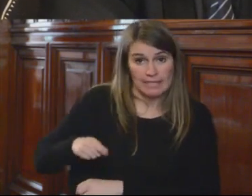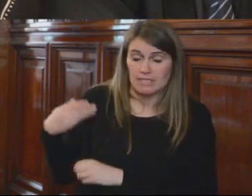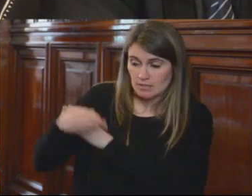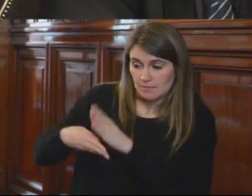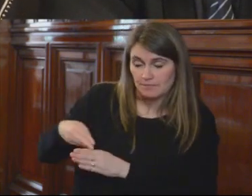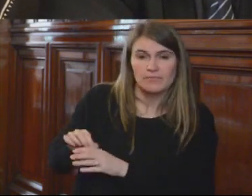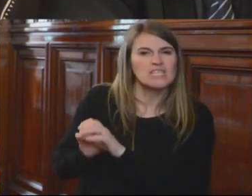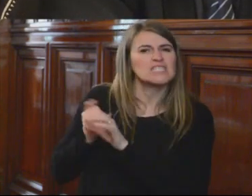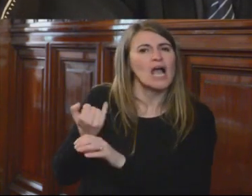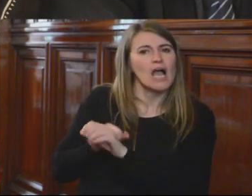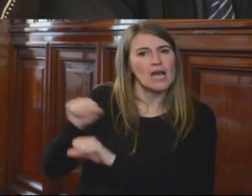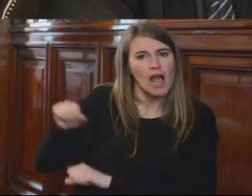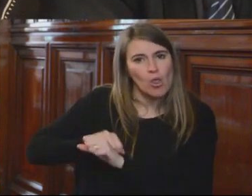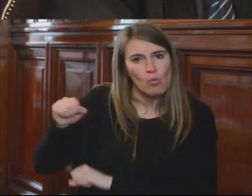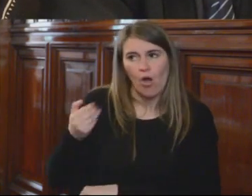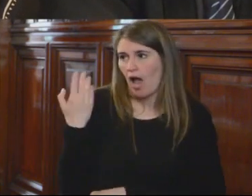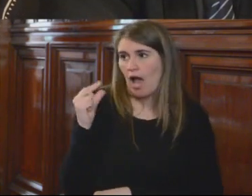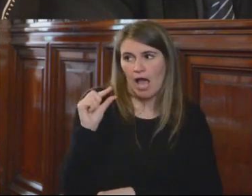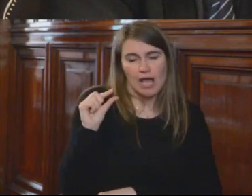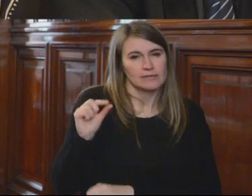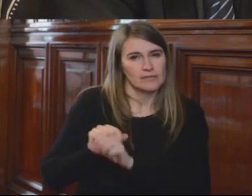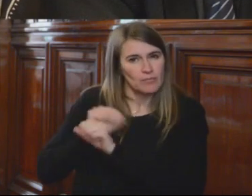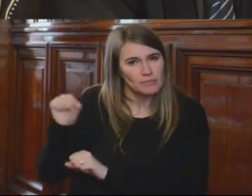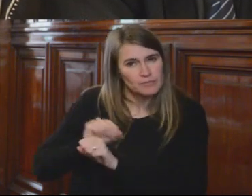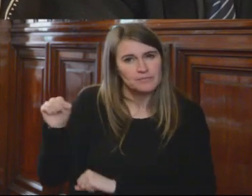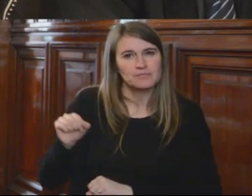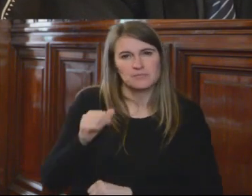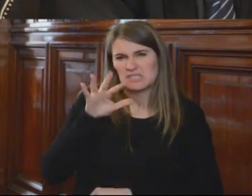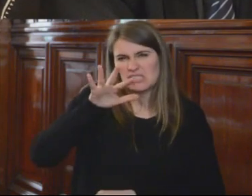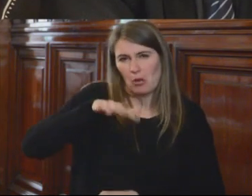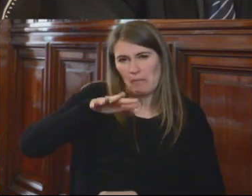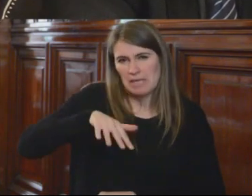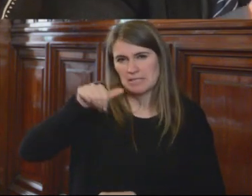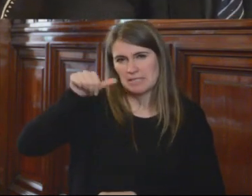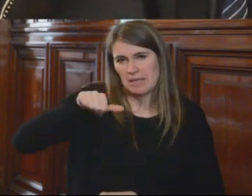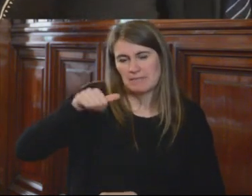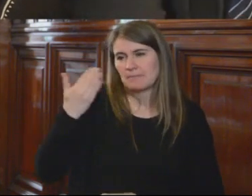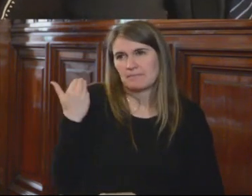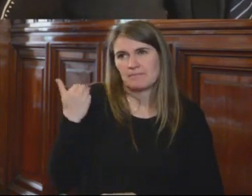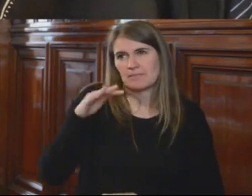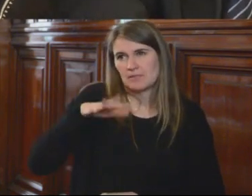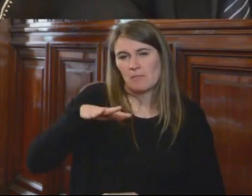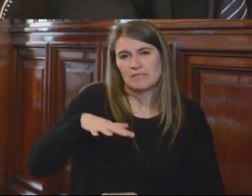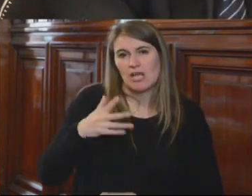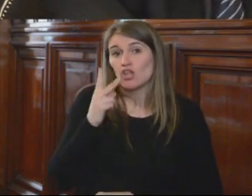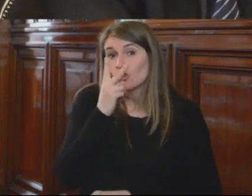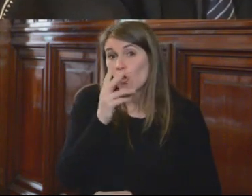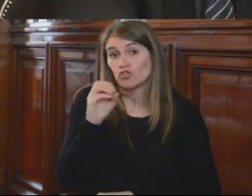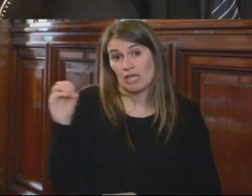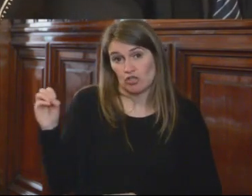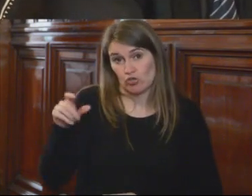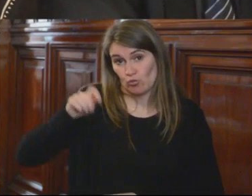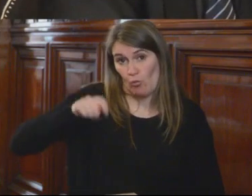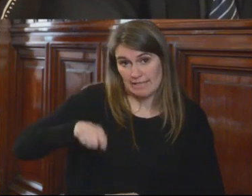graduado hace poco, hace menos de cinco meses atrás, a alrededor de 200 jueces.